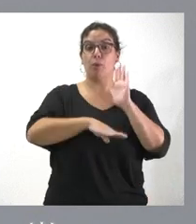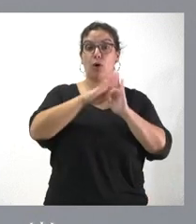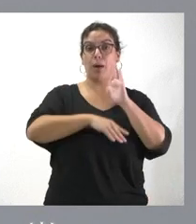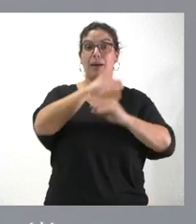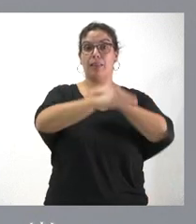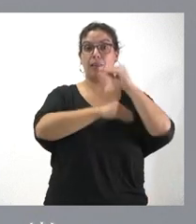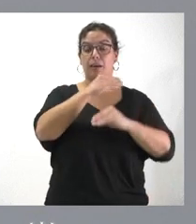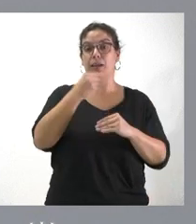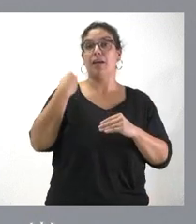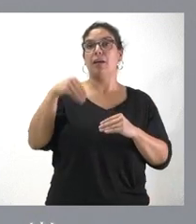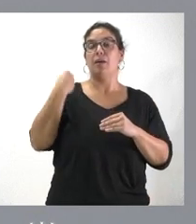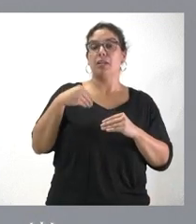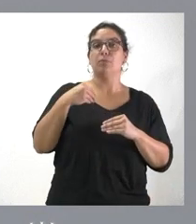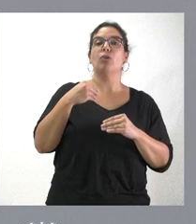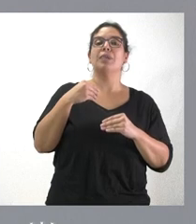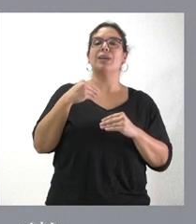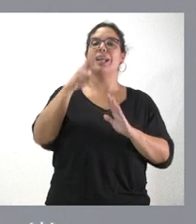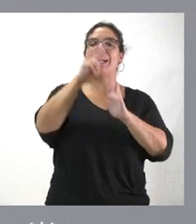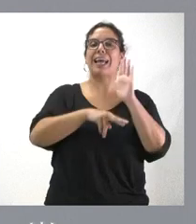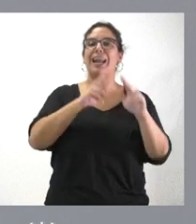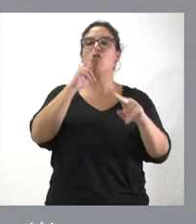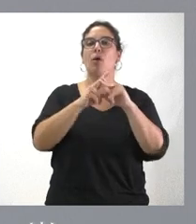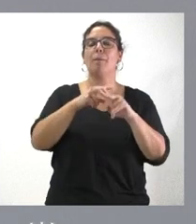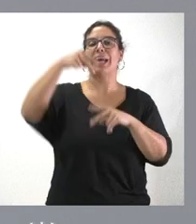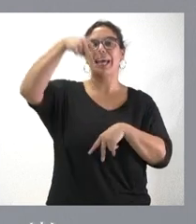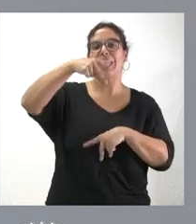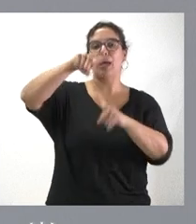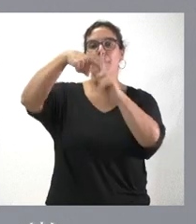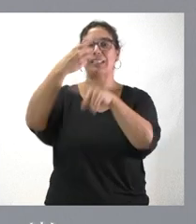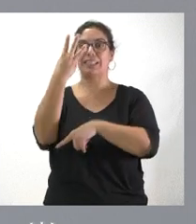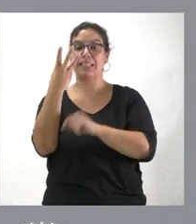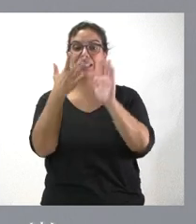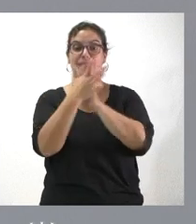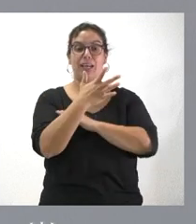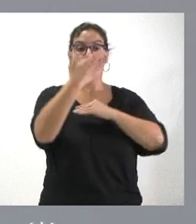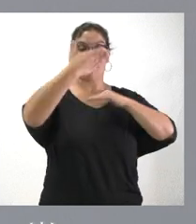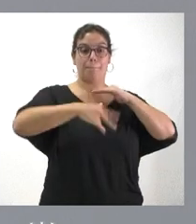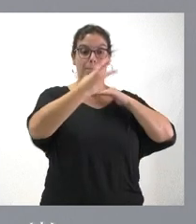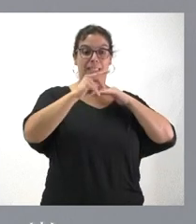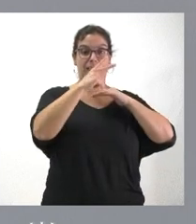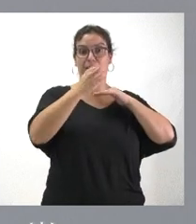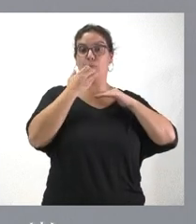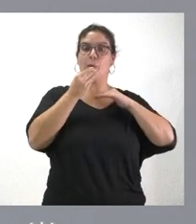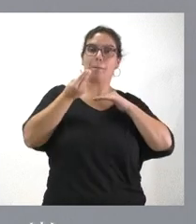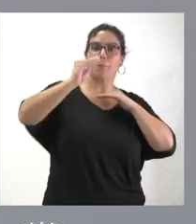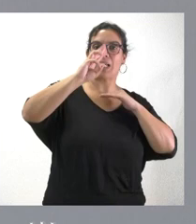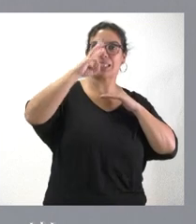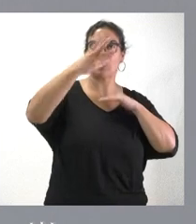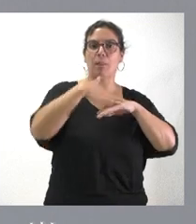ejecución hay una regla que se llama regla N más 3, que supone que deja tres años adicionales para la certificación